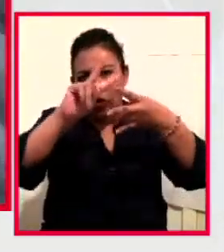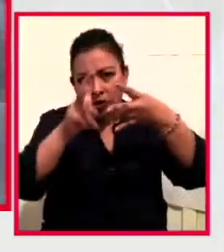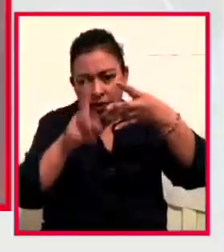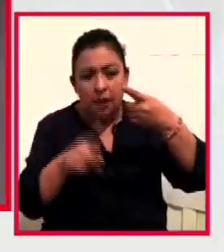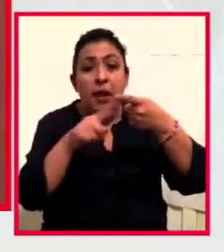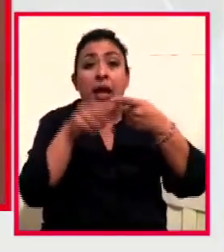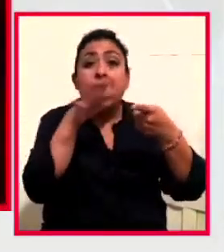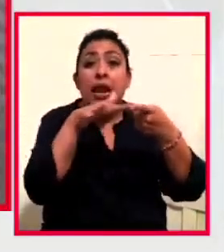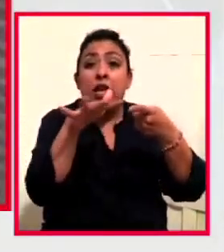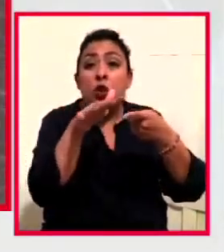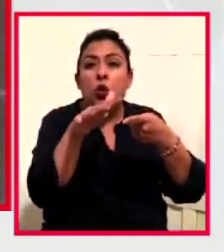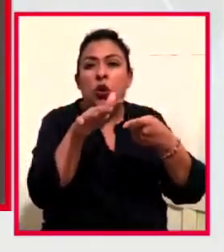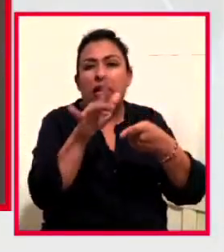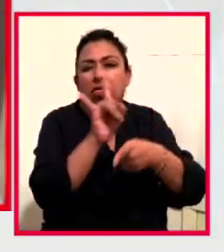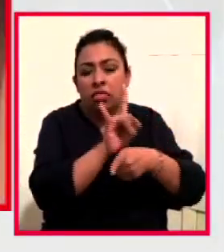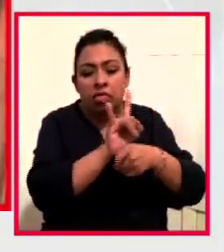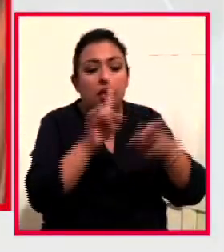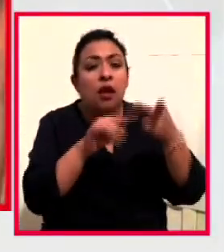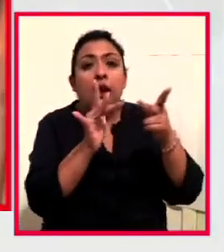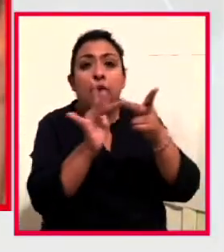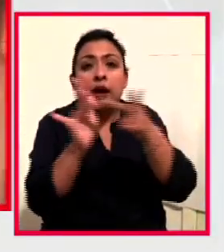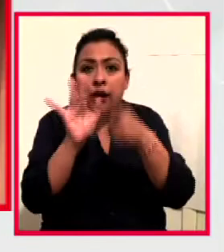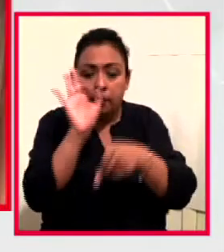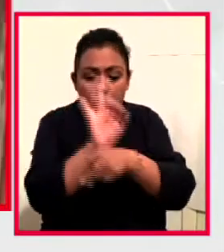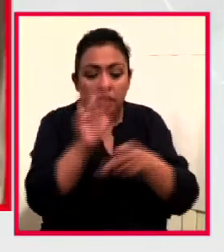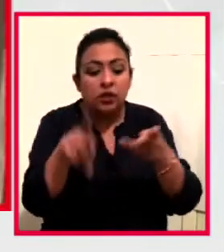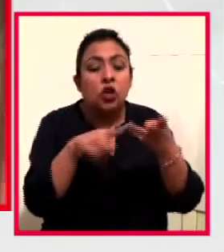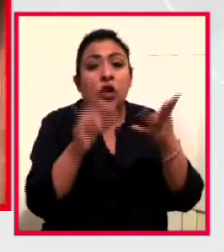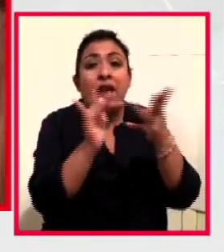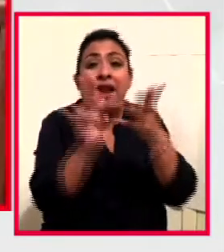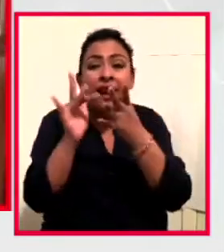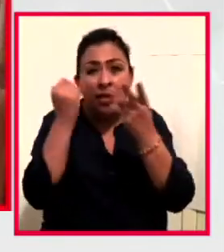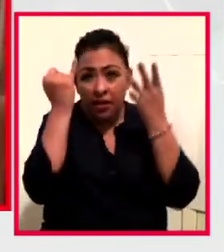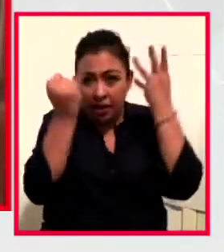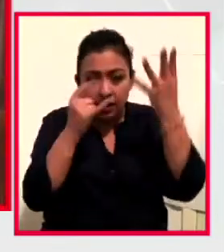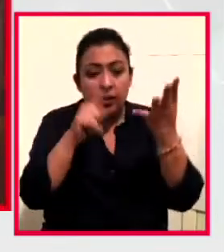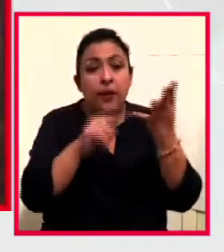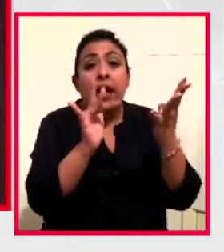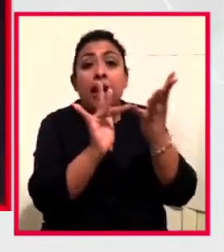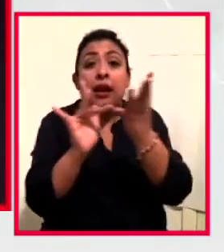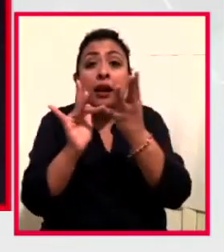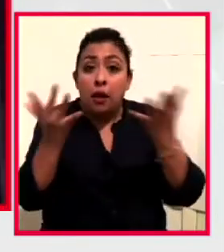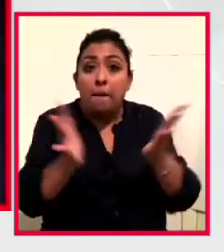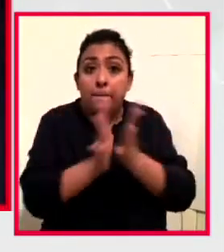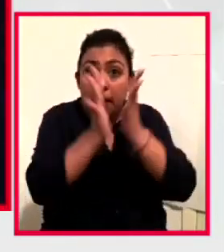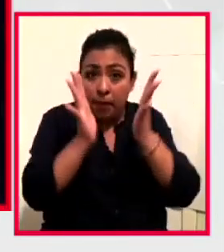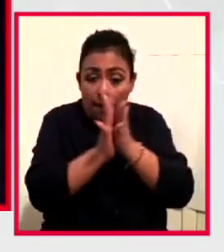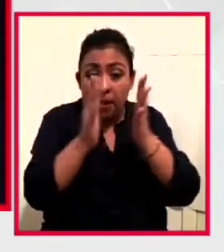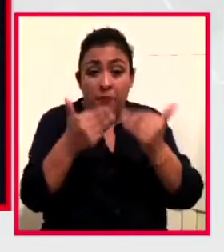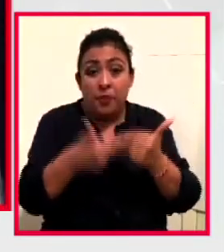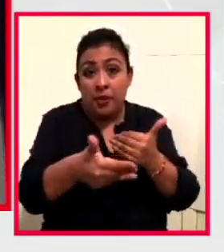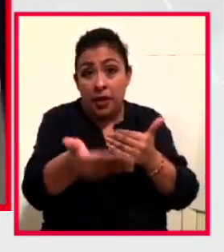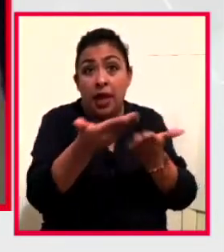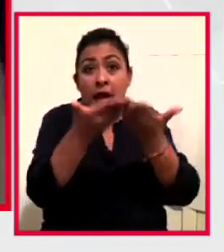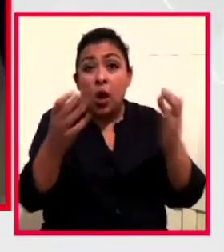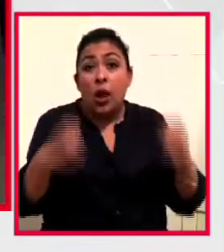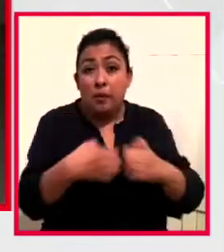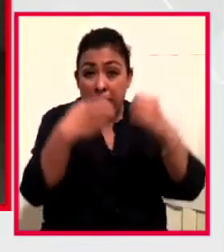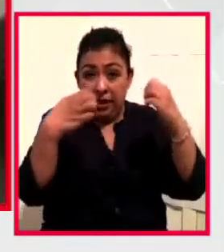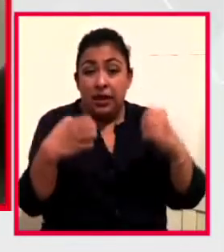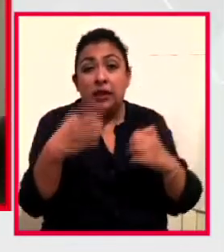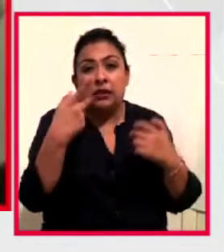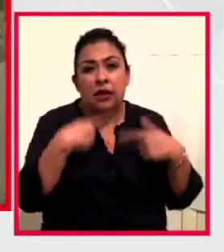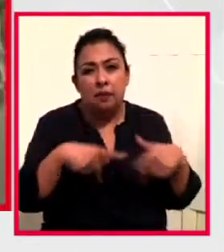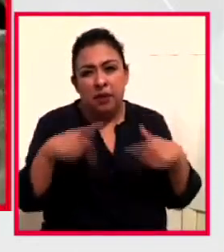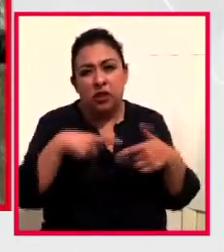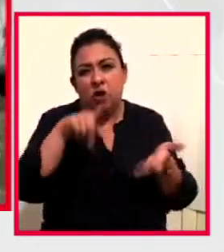dramatizadas, la red de protección, la red creativa y la red activa. Durante esta época de contingencia, las integrantes